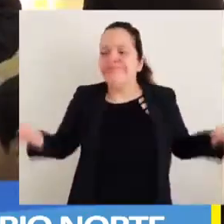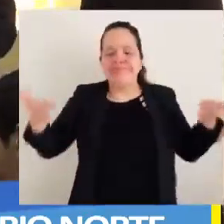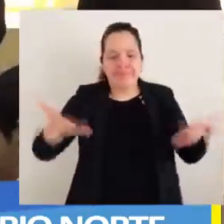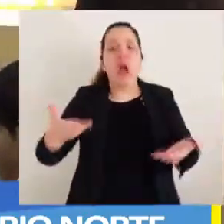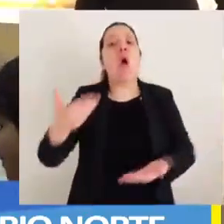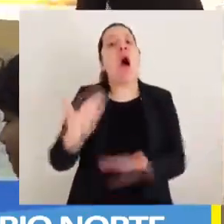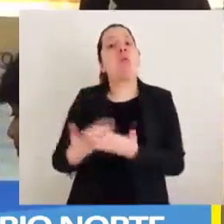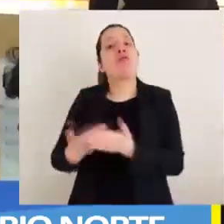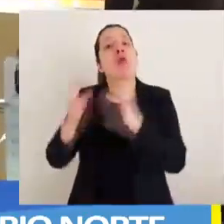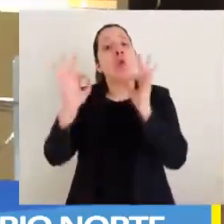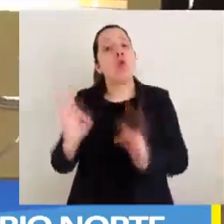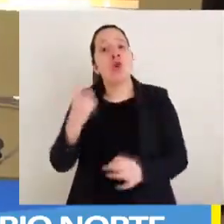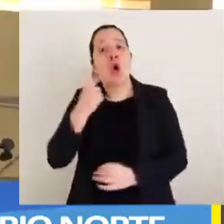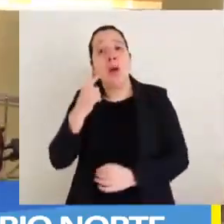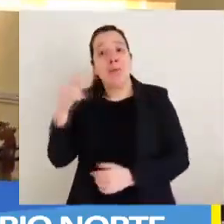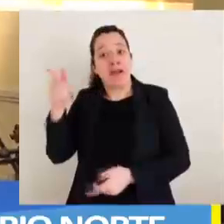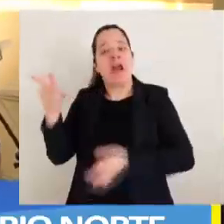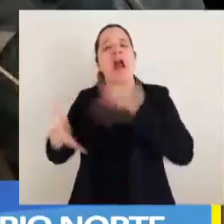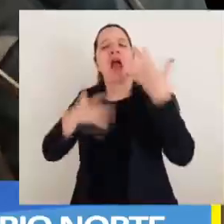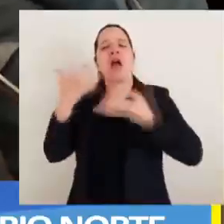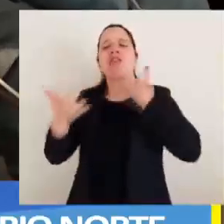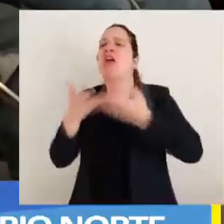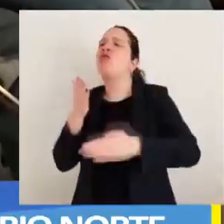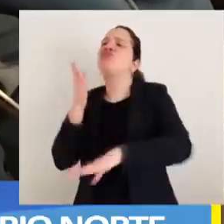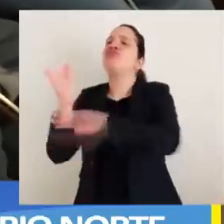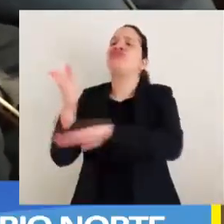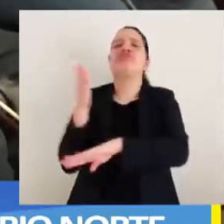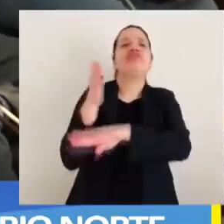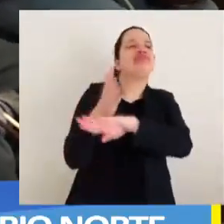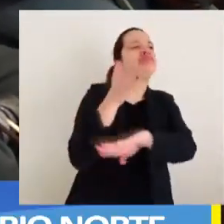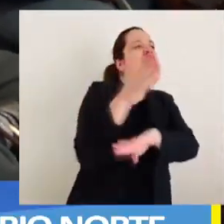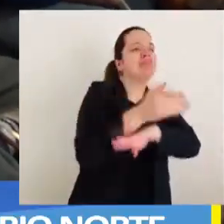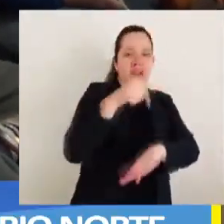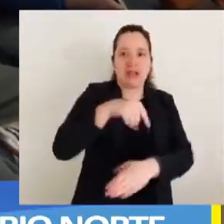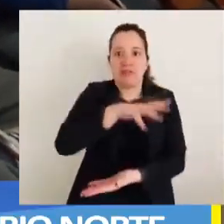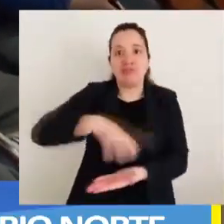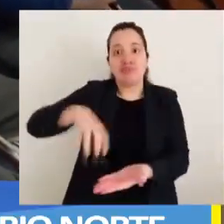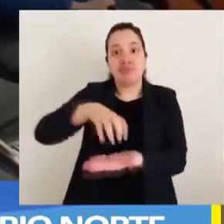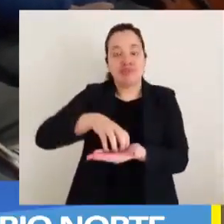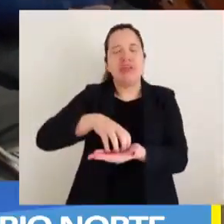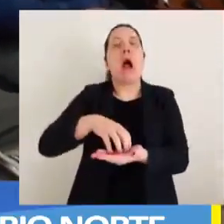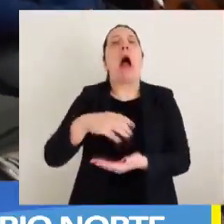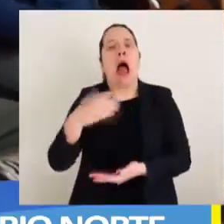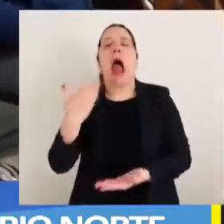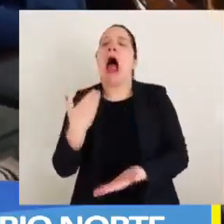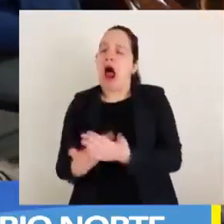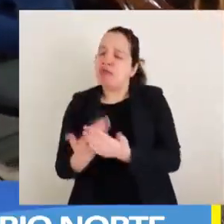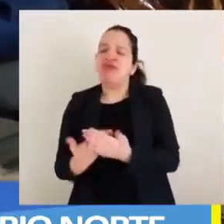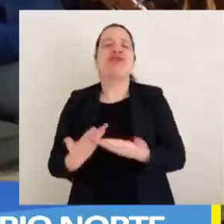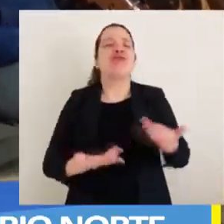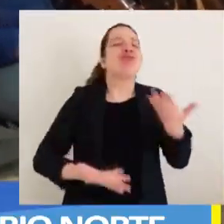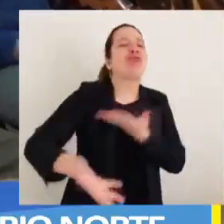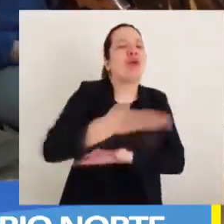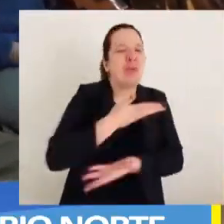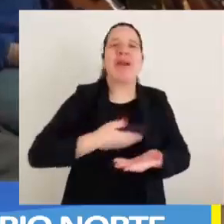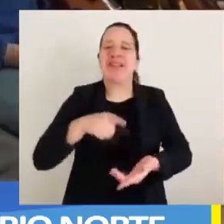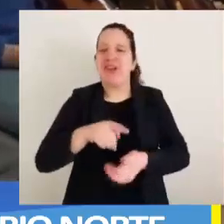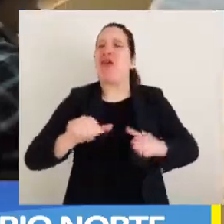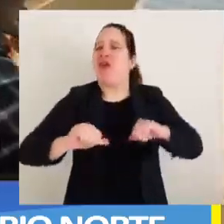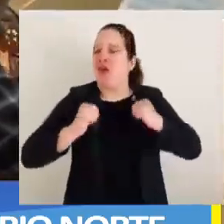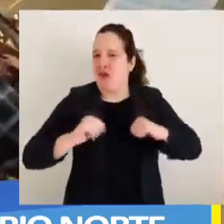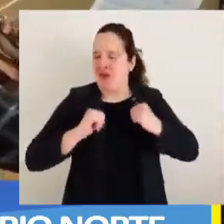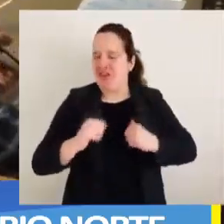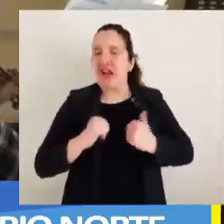Aprovechando su gira por la ciudad, Manuel García se tomó un espacio en su agenda para compartir con los jóvenes músicos de la comuna.